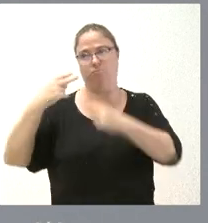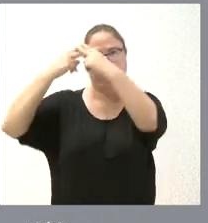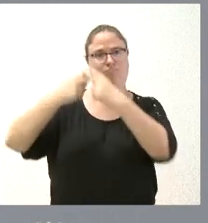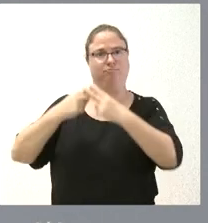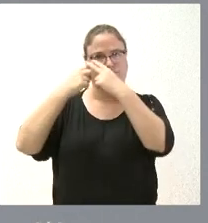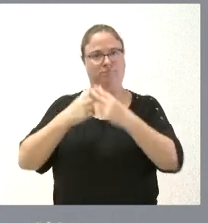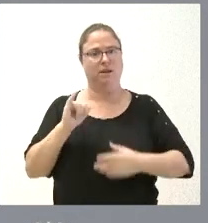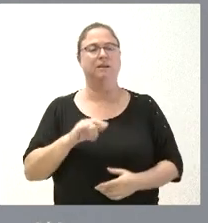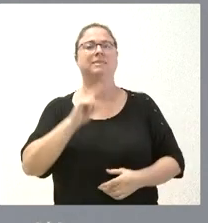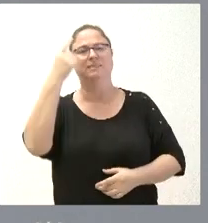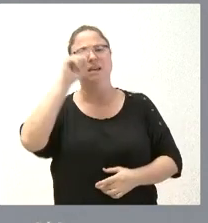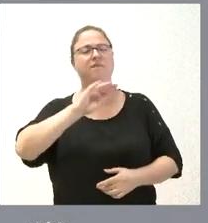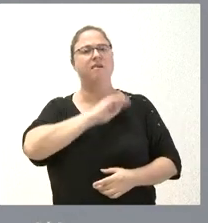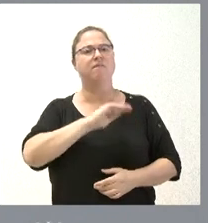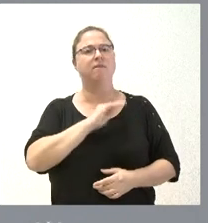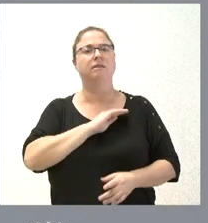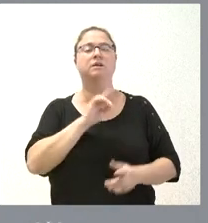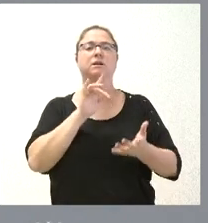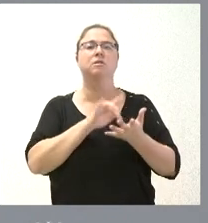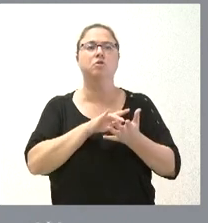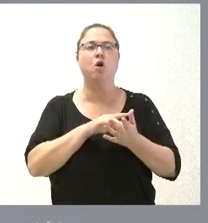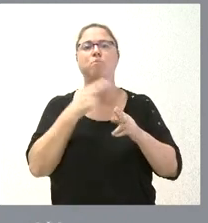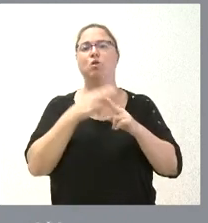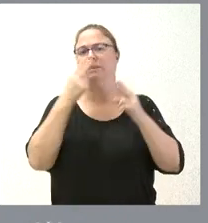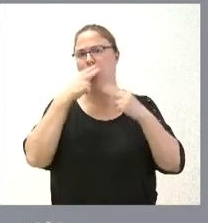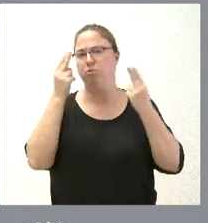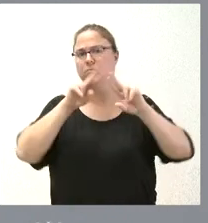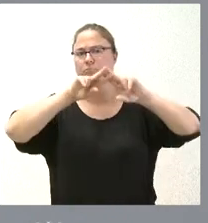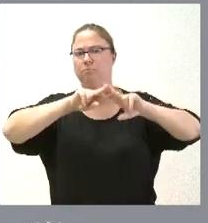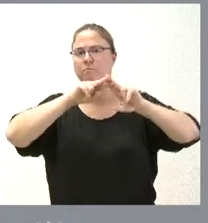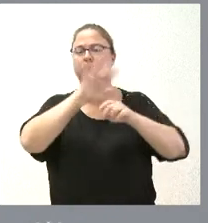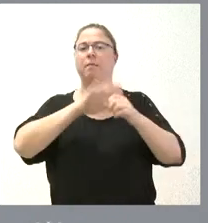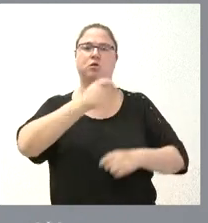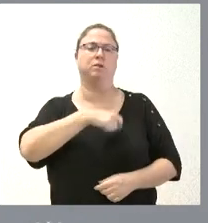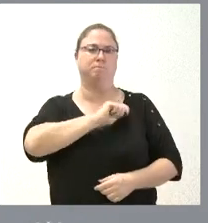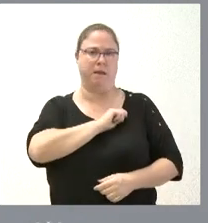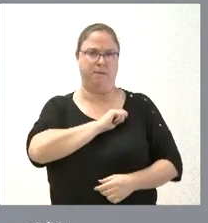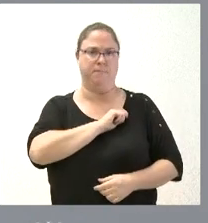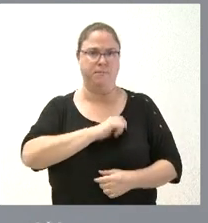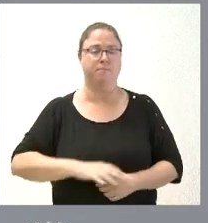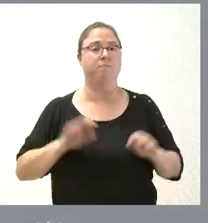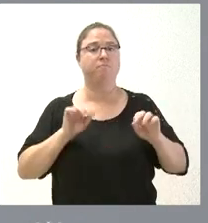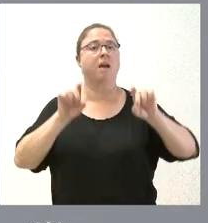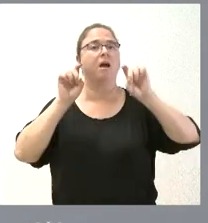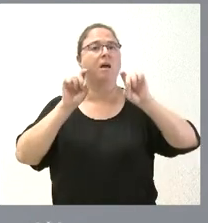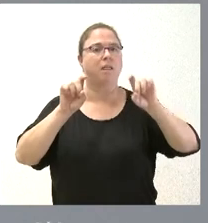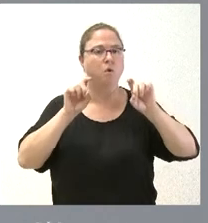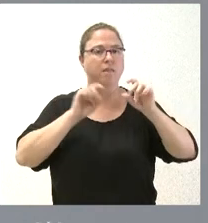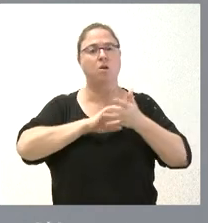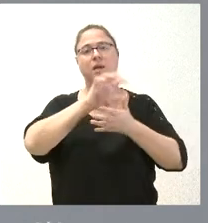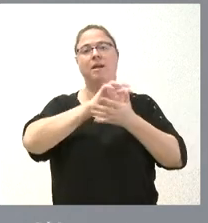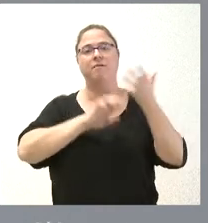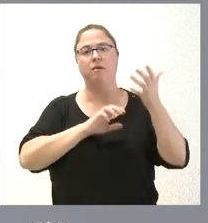bastantes órganos independientes que evalúan políticas públicas en el ámbito de España. En el ámbito educativo, pues el informe